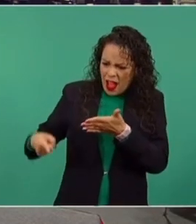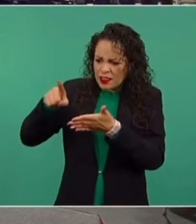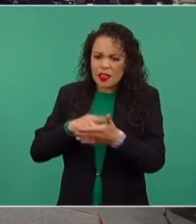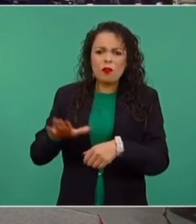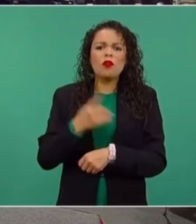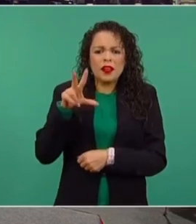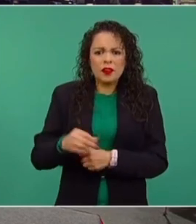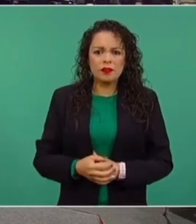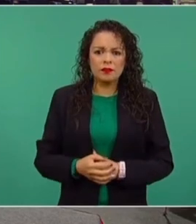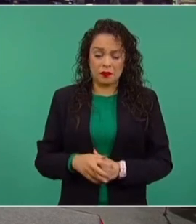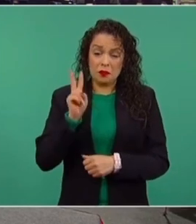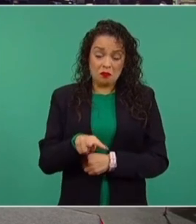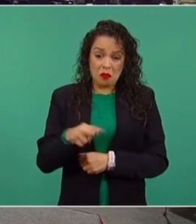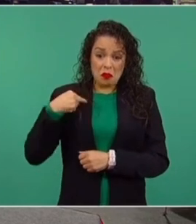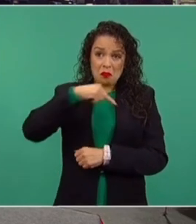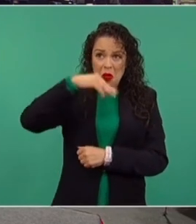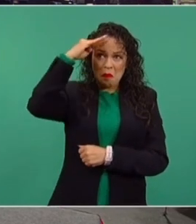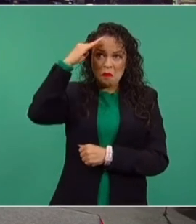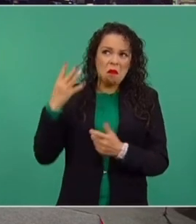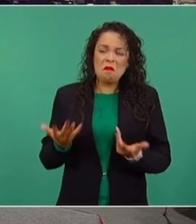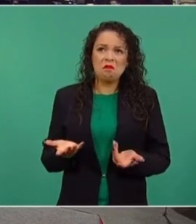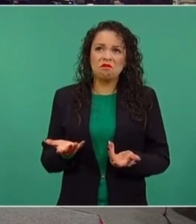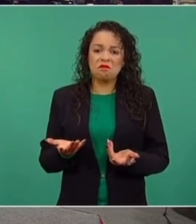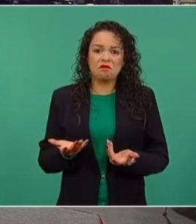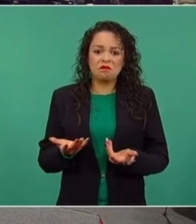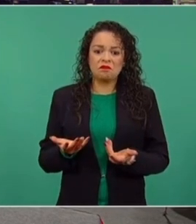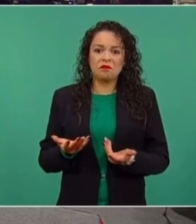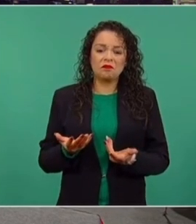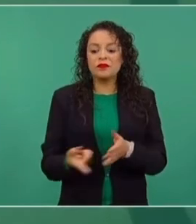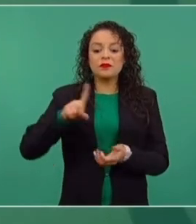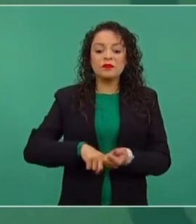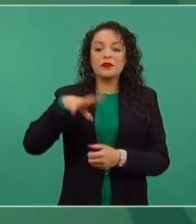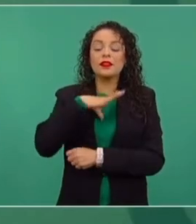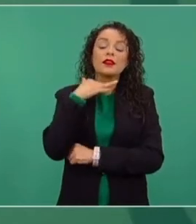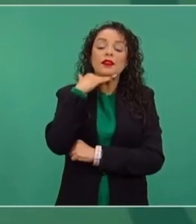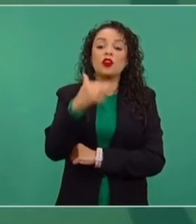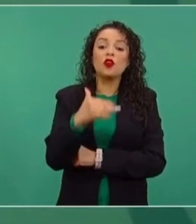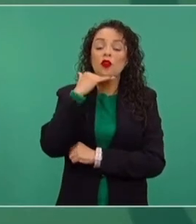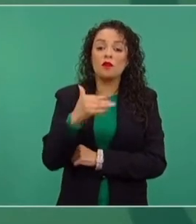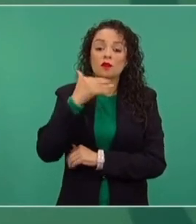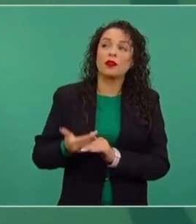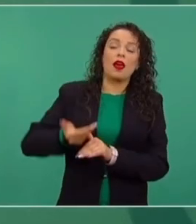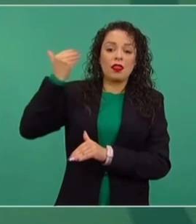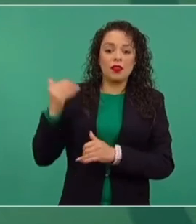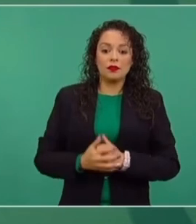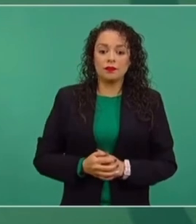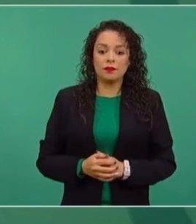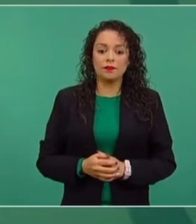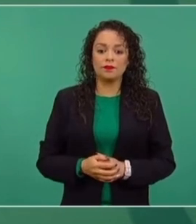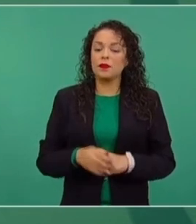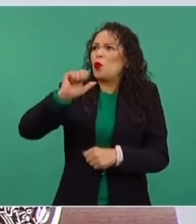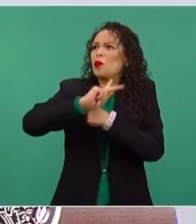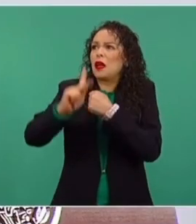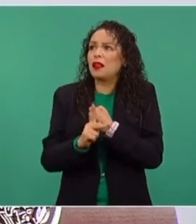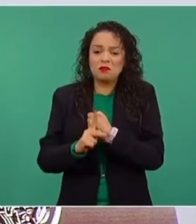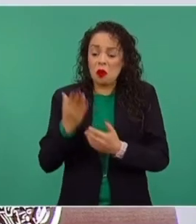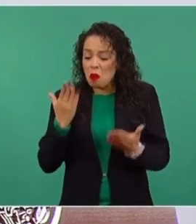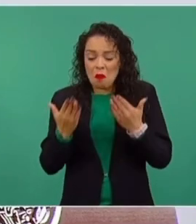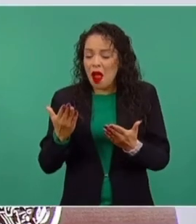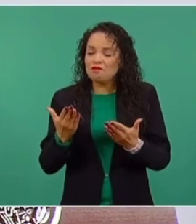elementos para que digan se está expropiando. Lo mismo en el caso de la industria eléctrica.